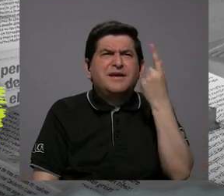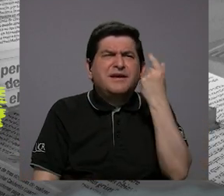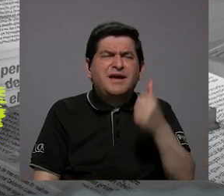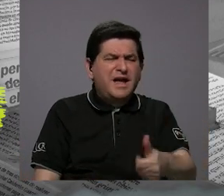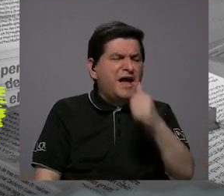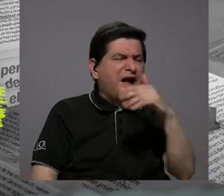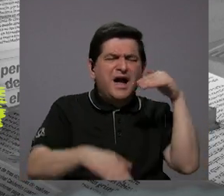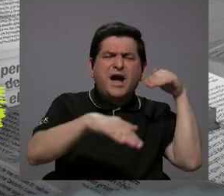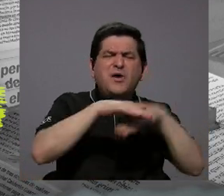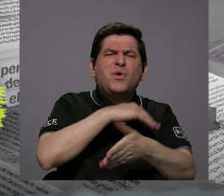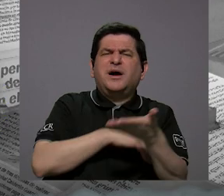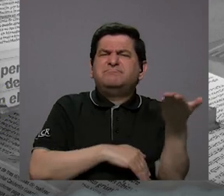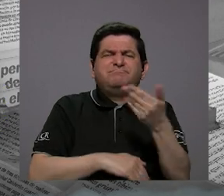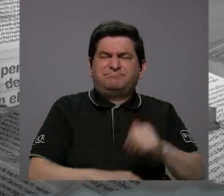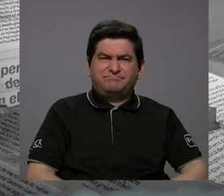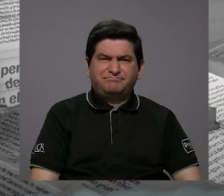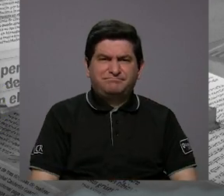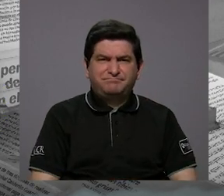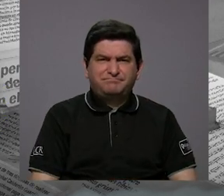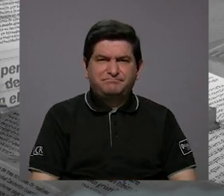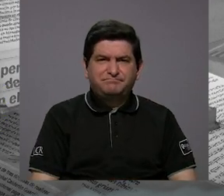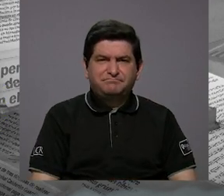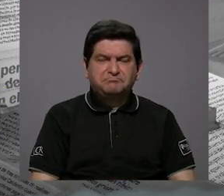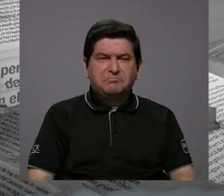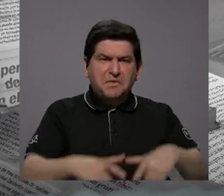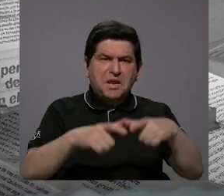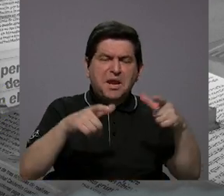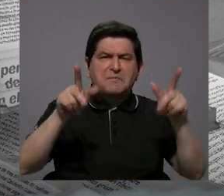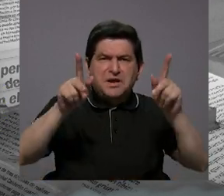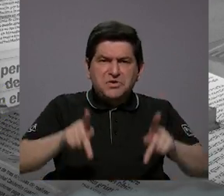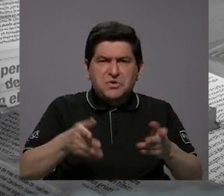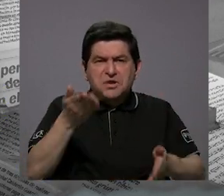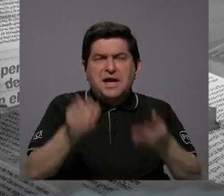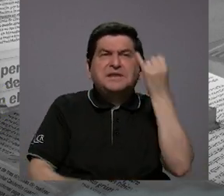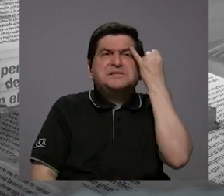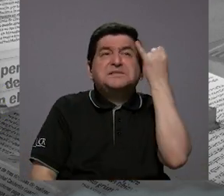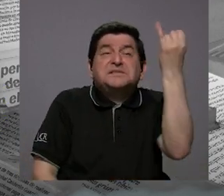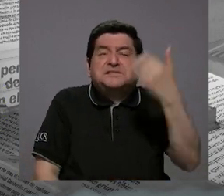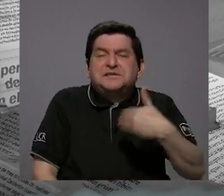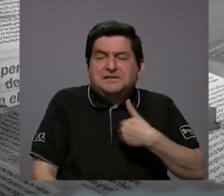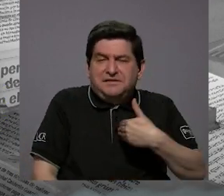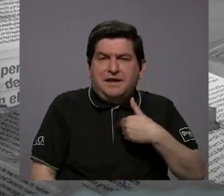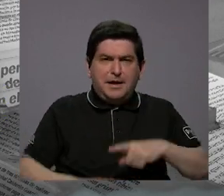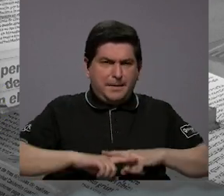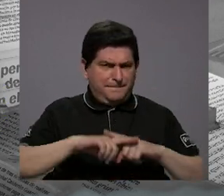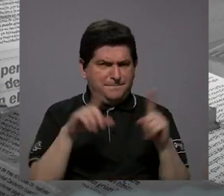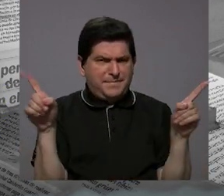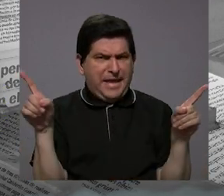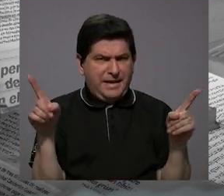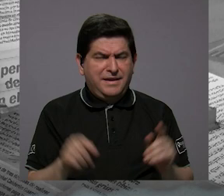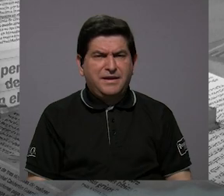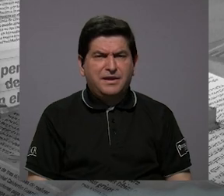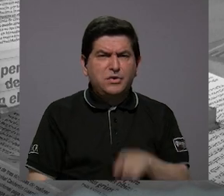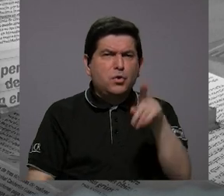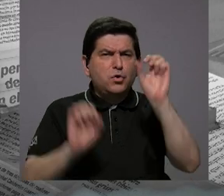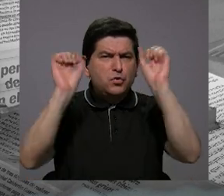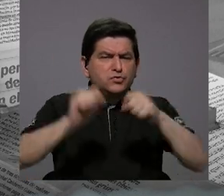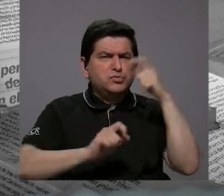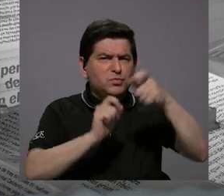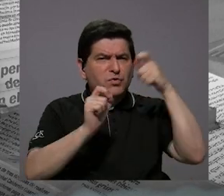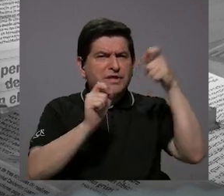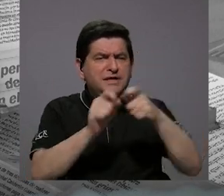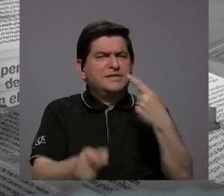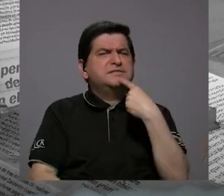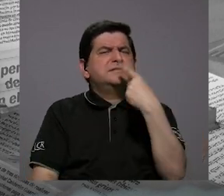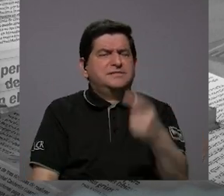entiende por agua subterránea? Creo que una gran mayoría tal vez podemos tener una idea de qué es, pero tal vez para que usted sea más